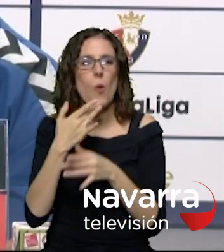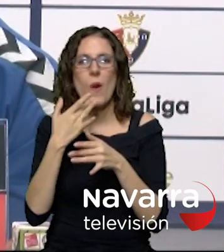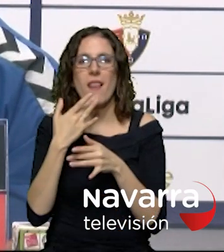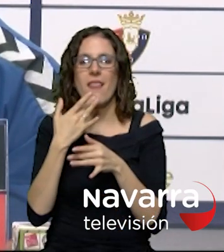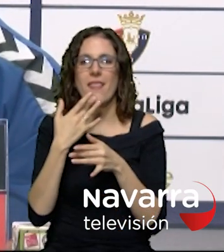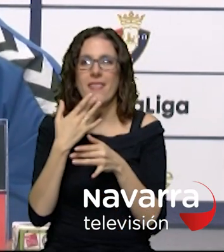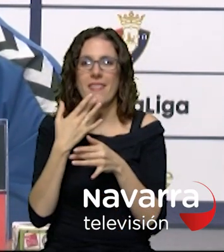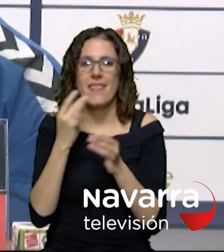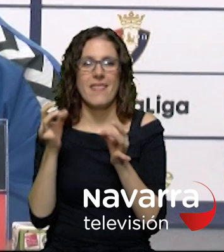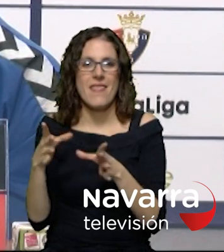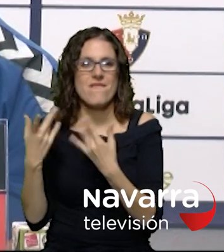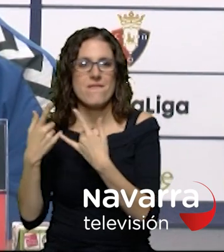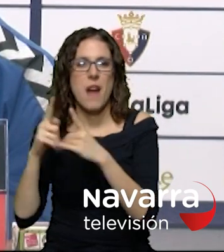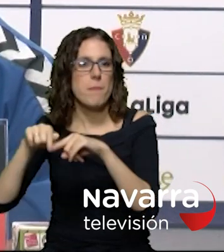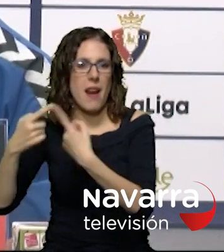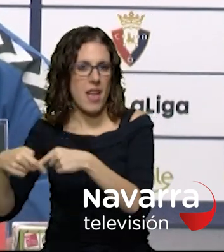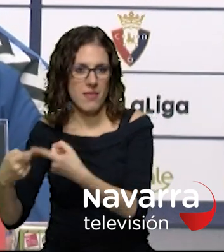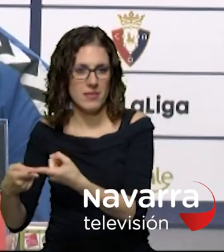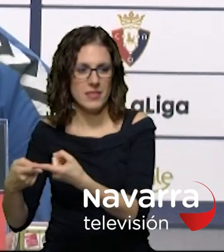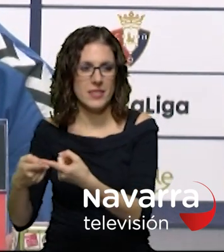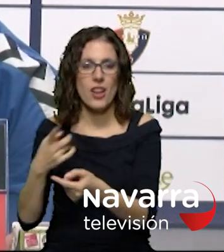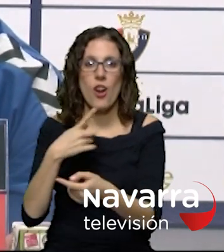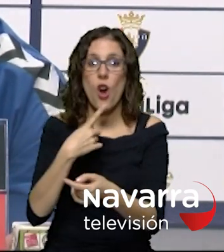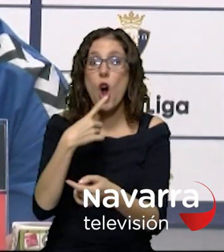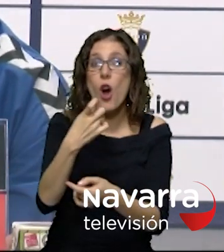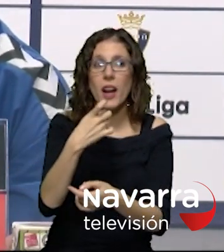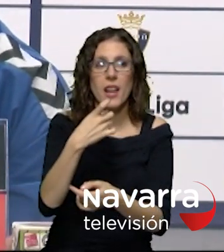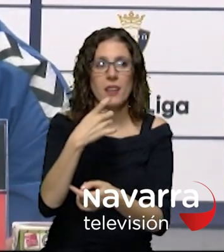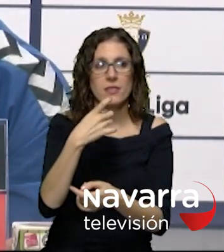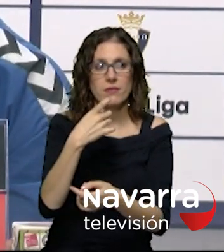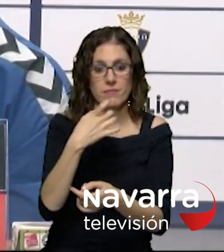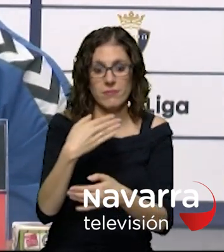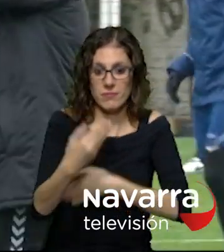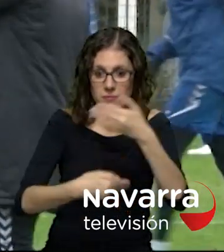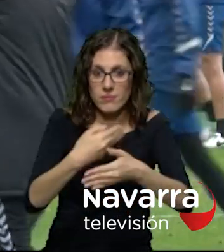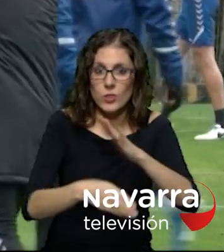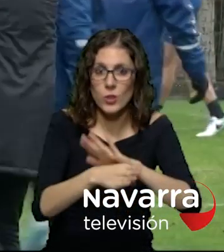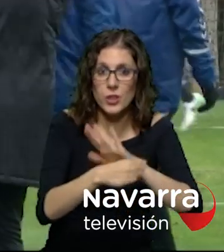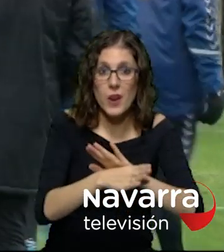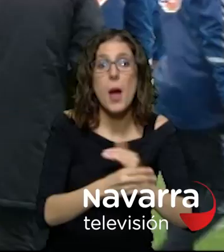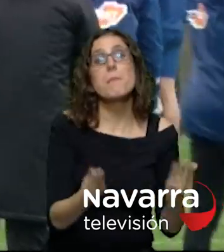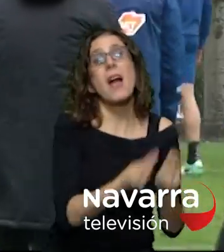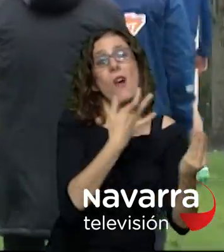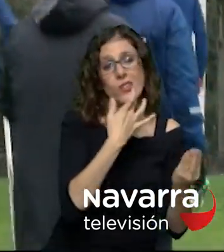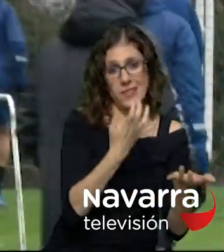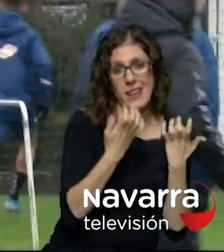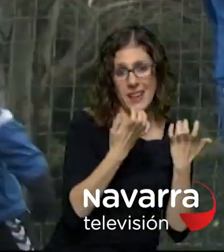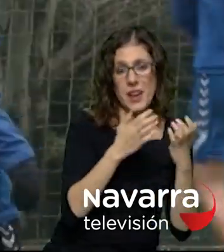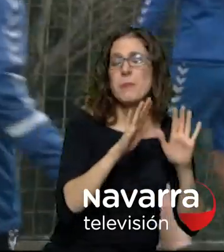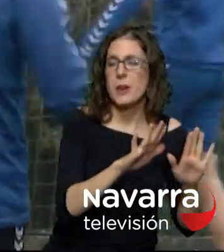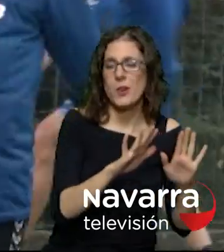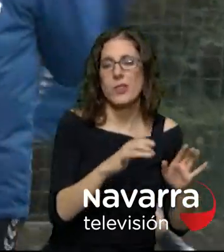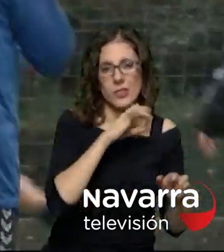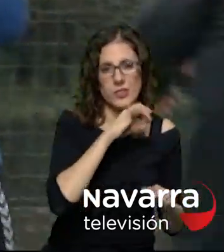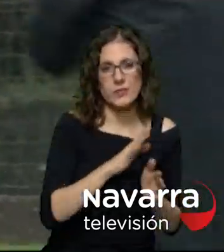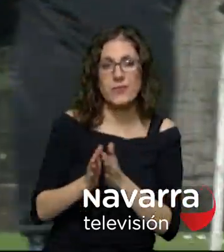y ojalá siga por este camino y más lindo si convertimos, pero hay que seguir trabajando El Ariete es con tres goles, el segundo máximo